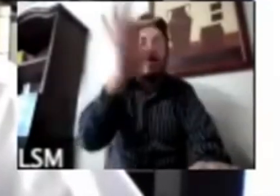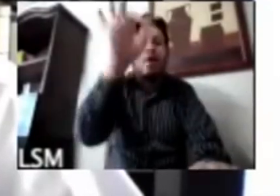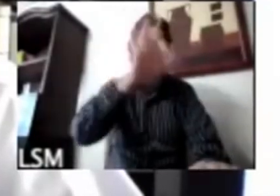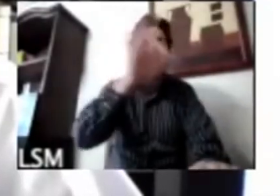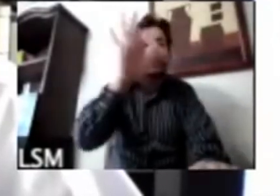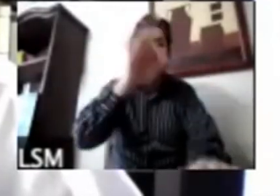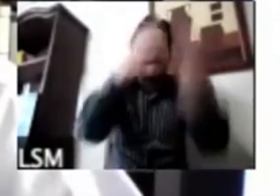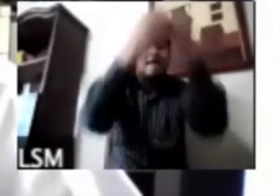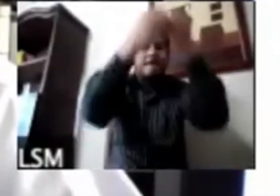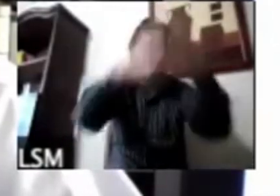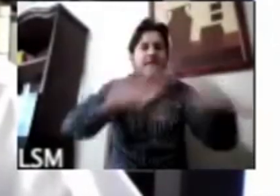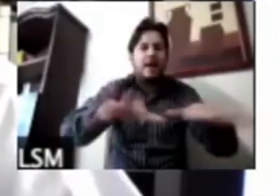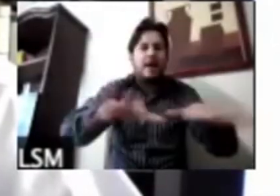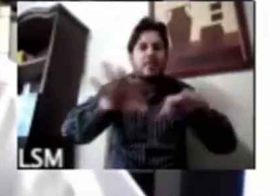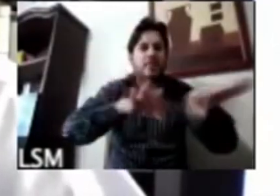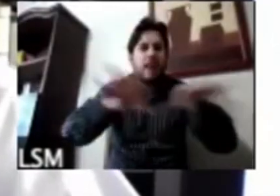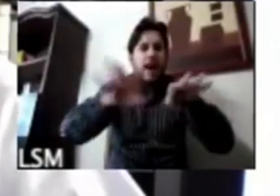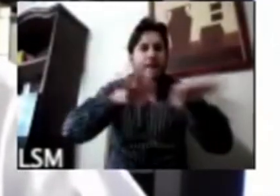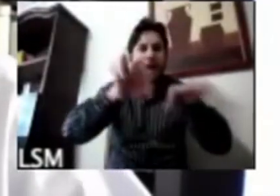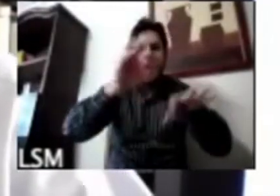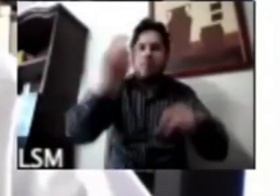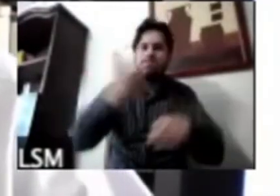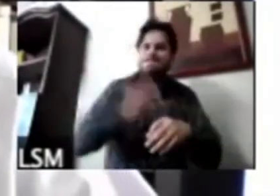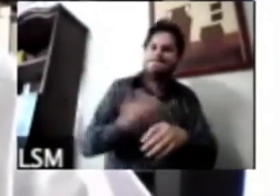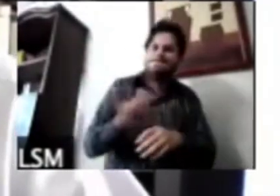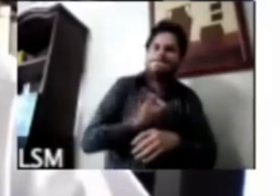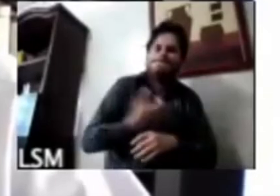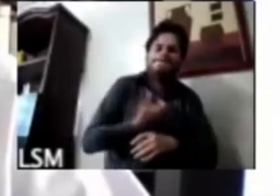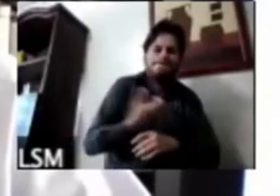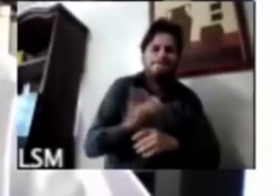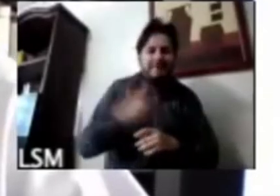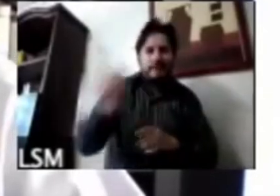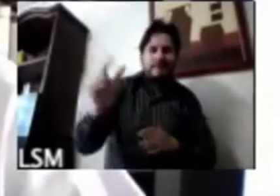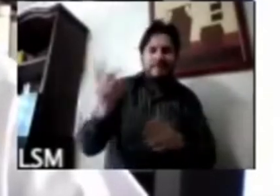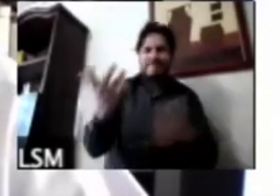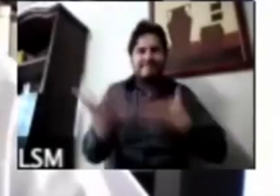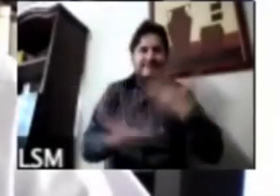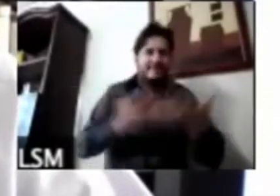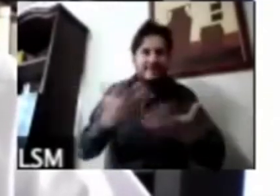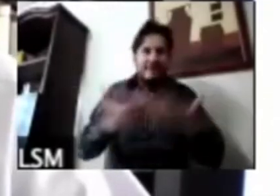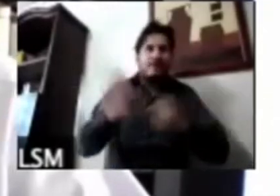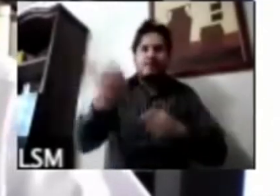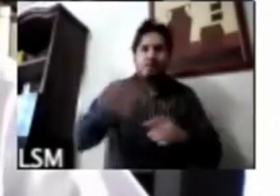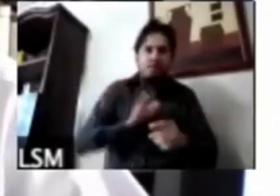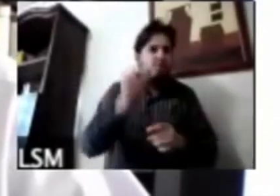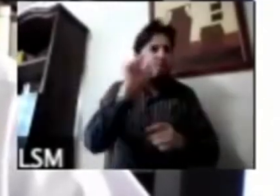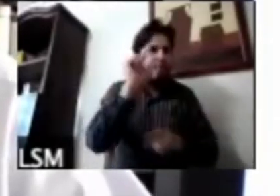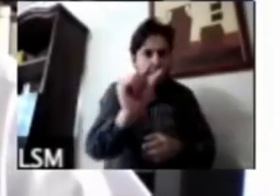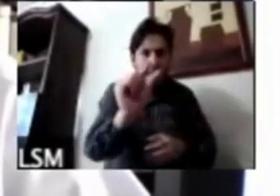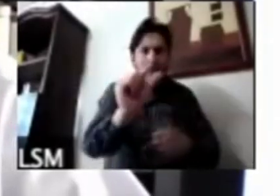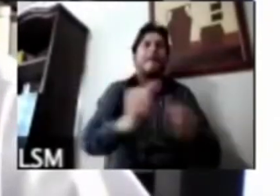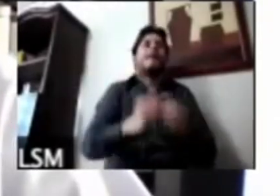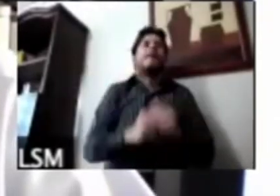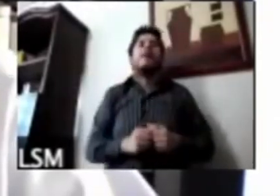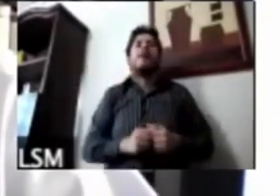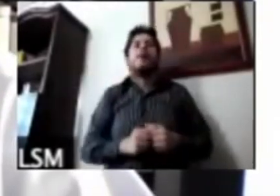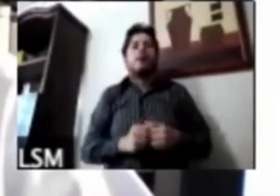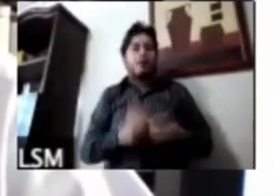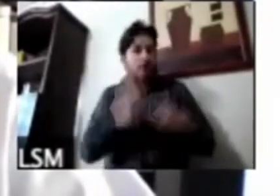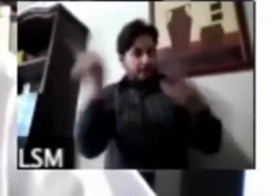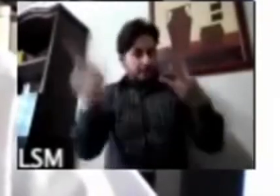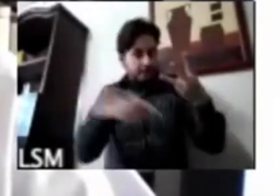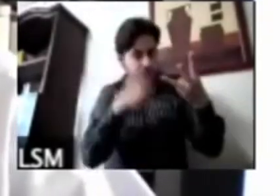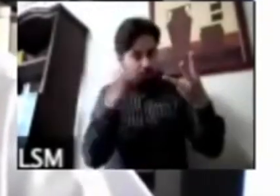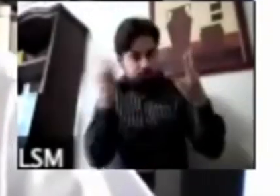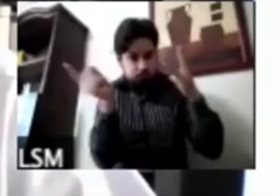su empleo o fuente de ingreso es decir una diferencia importante en el momento de la encuesta esto puede cambiar y por